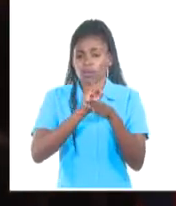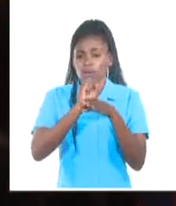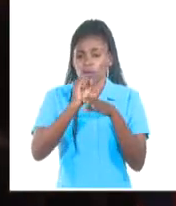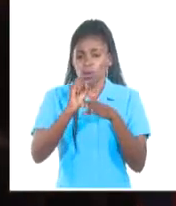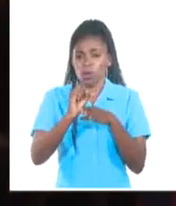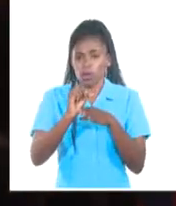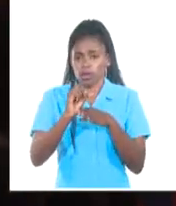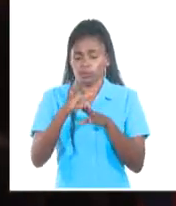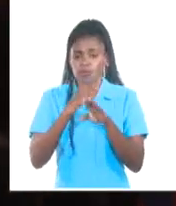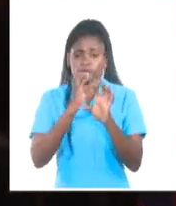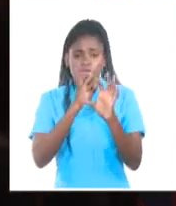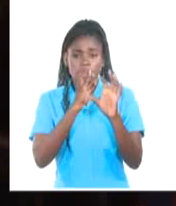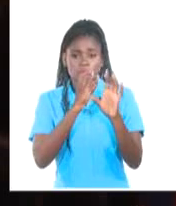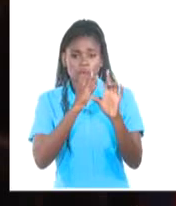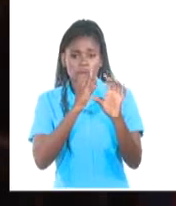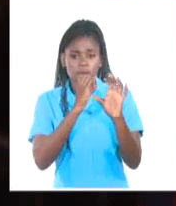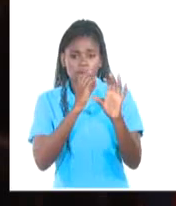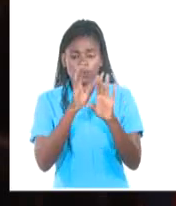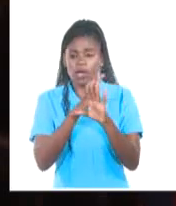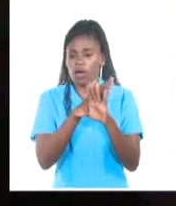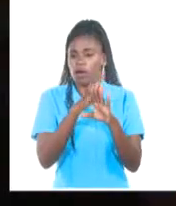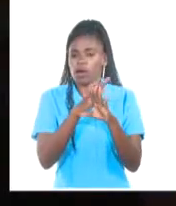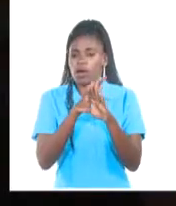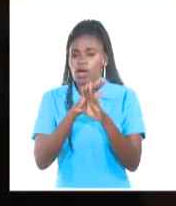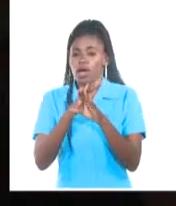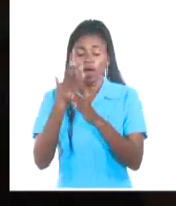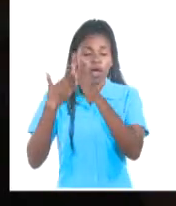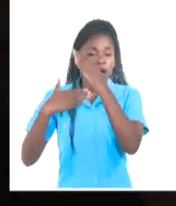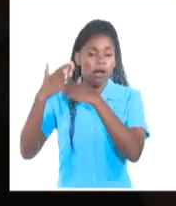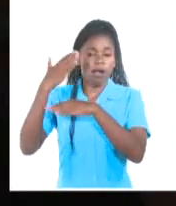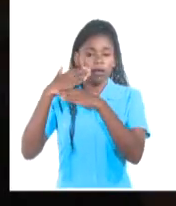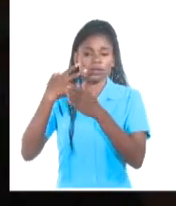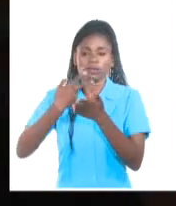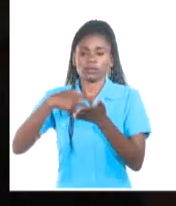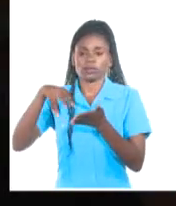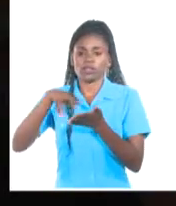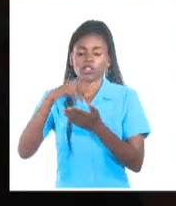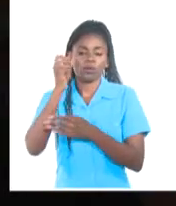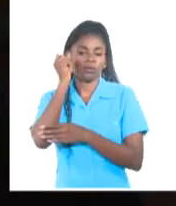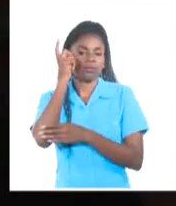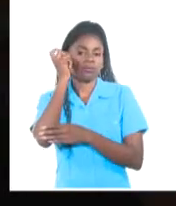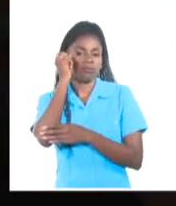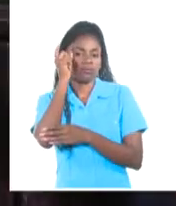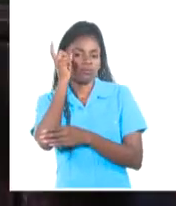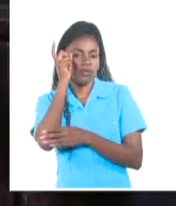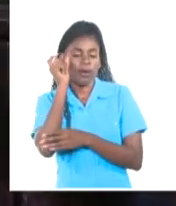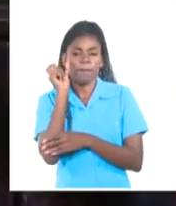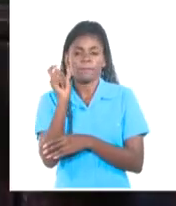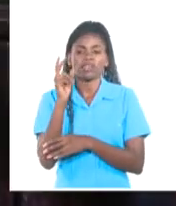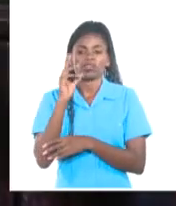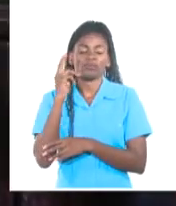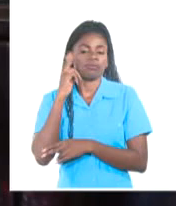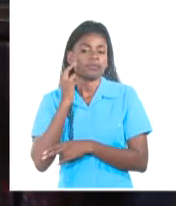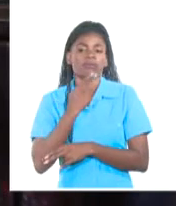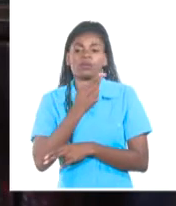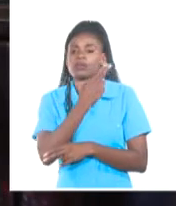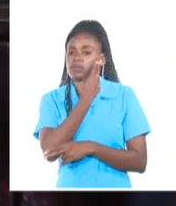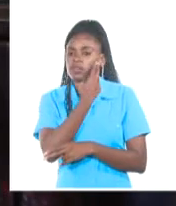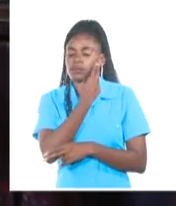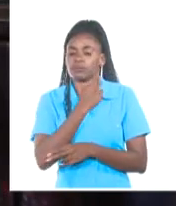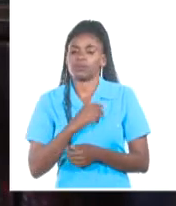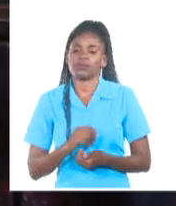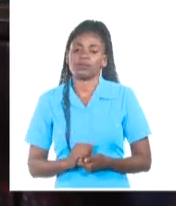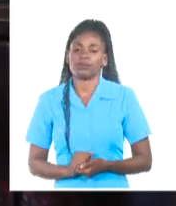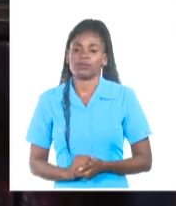Bienaventuranzas, el tema de Carlos del Siglo de las Luces, Danzón Imaginario, Danzoneando y Versos Martianos musicalizados por